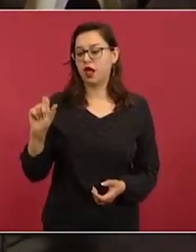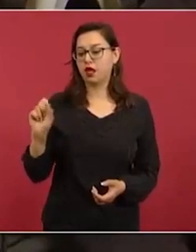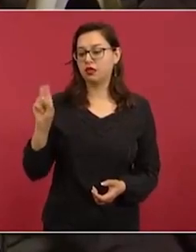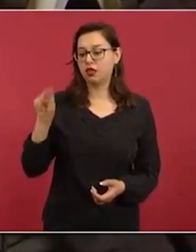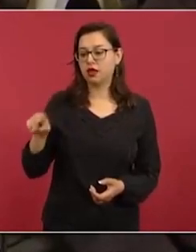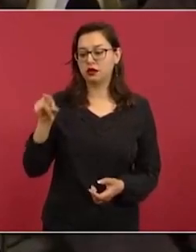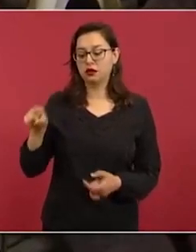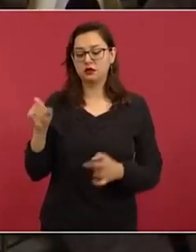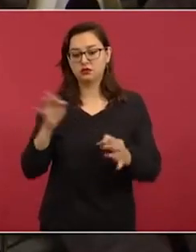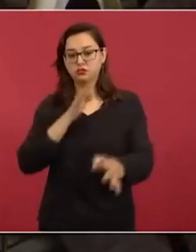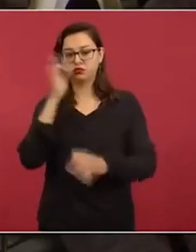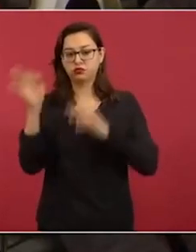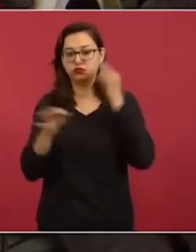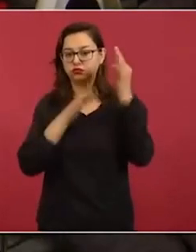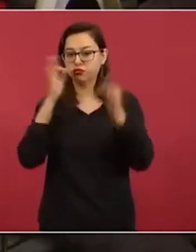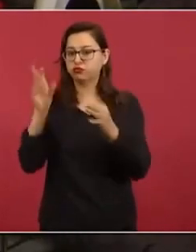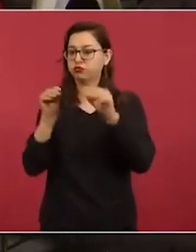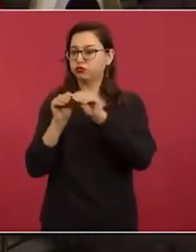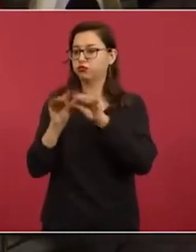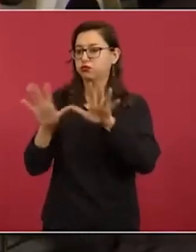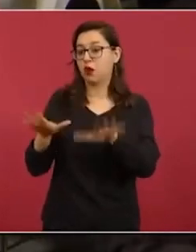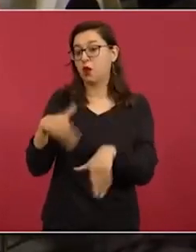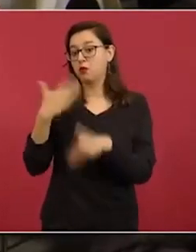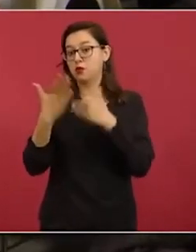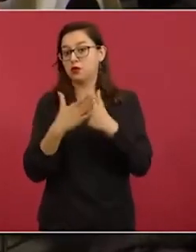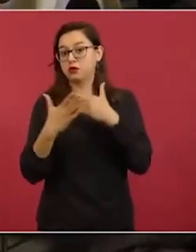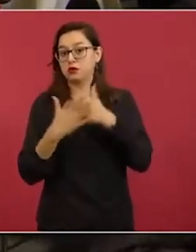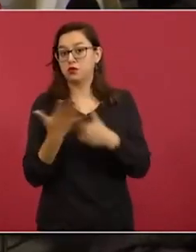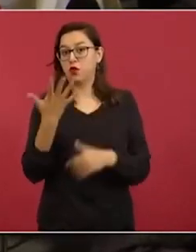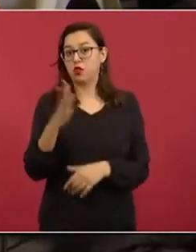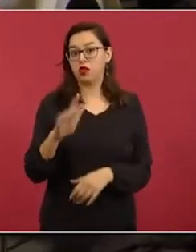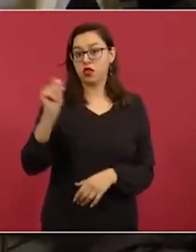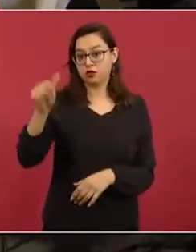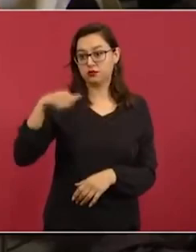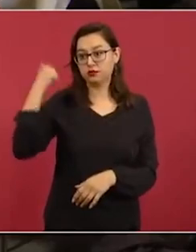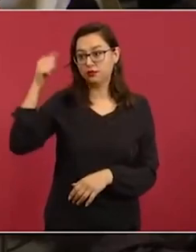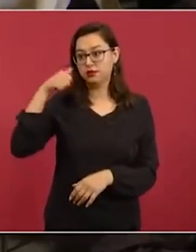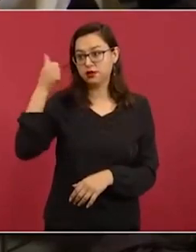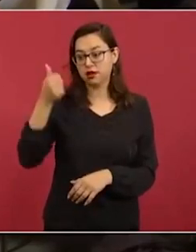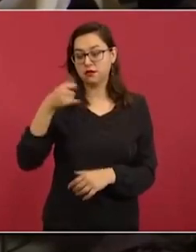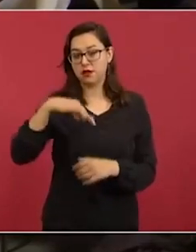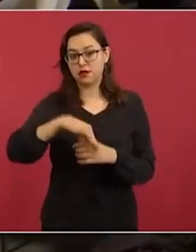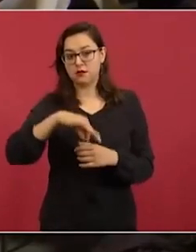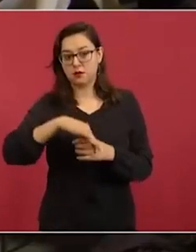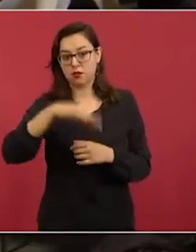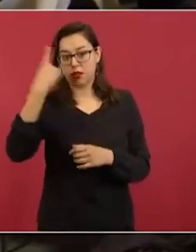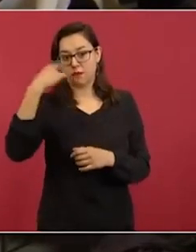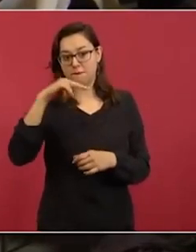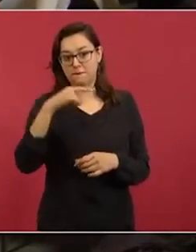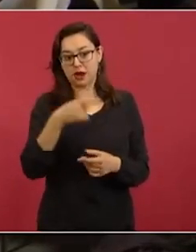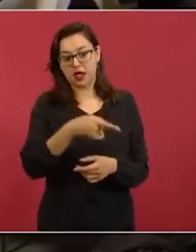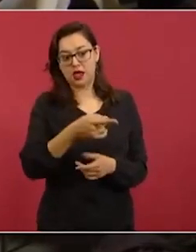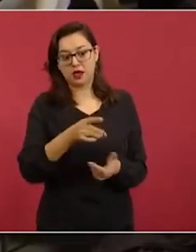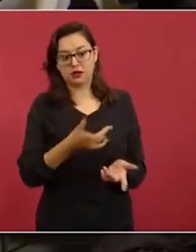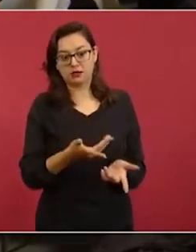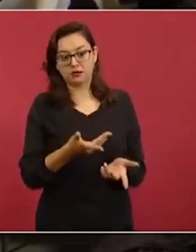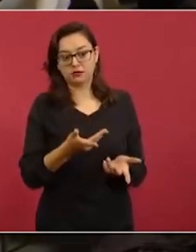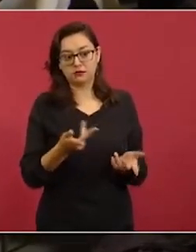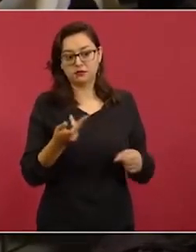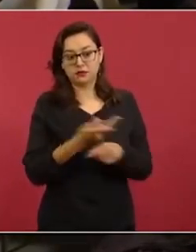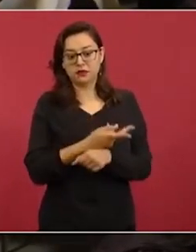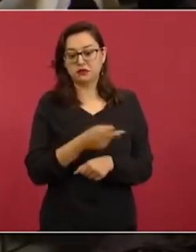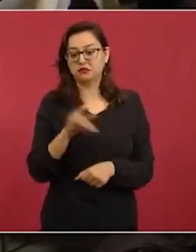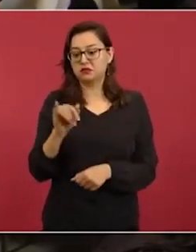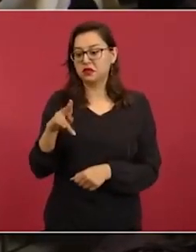revocación de mandato y también señalar que no le importaría que el INE lo despidiera de su cargo por